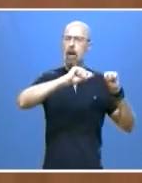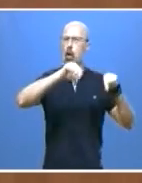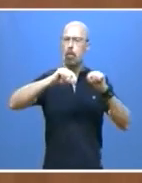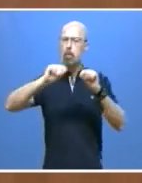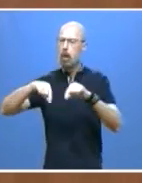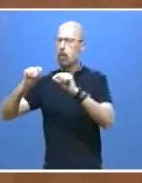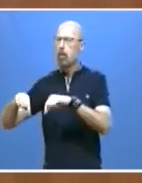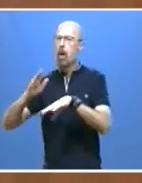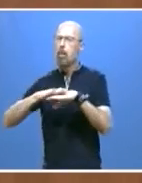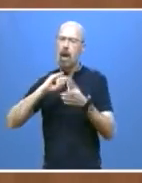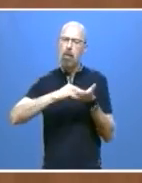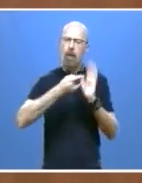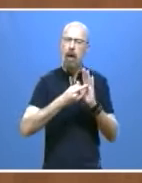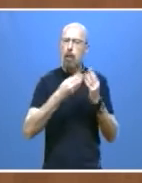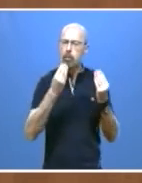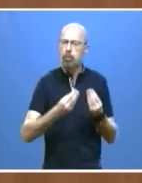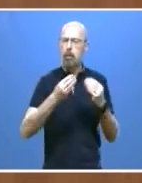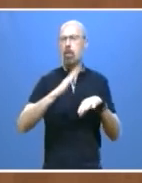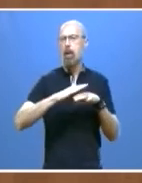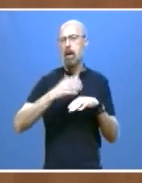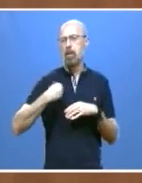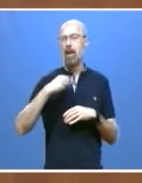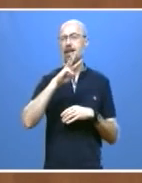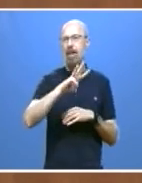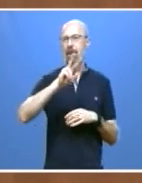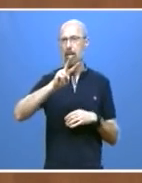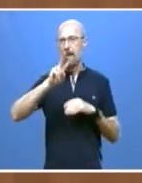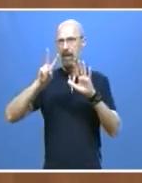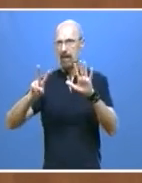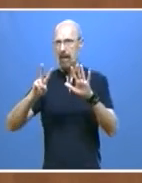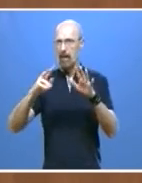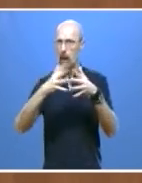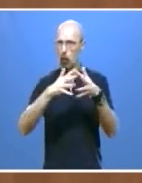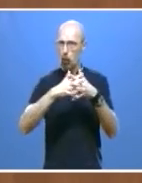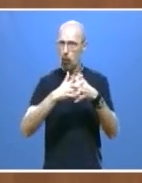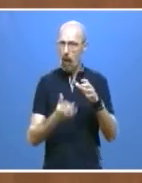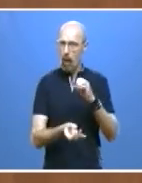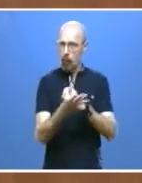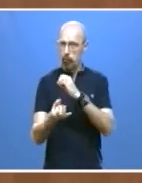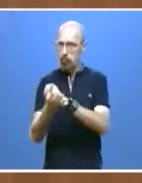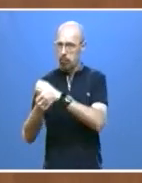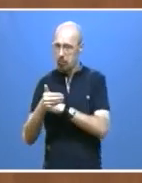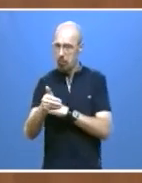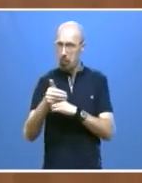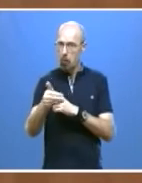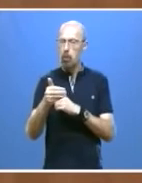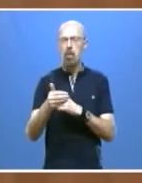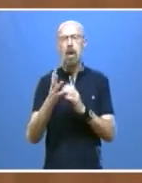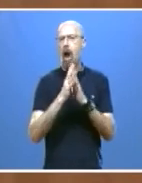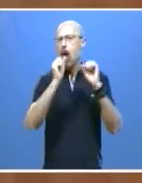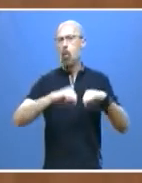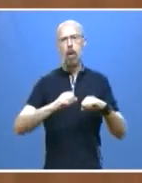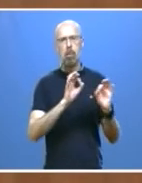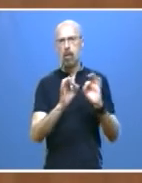para que las 327 infraestructuras que vamos a construir sean una realidad. Y vamos a dejar